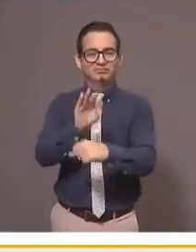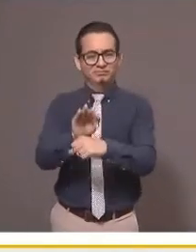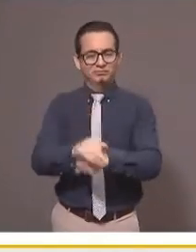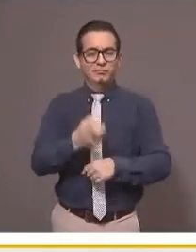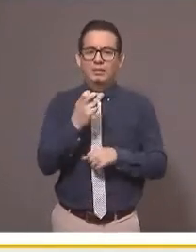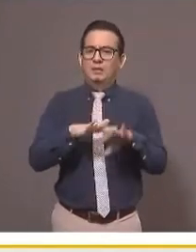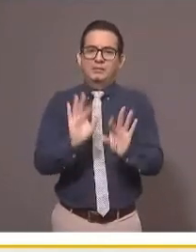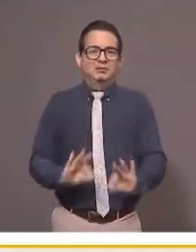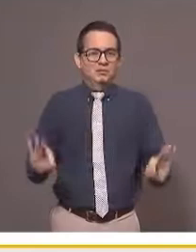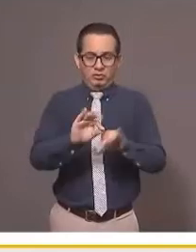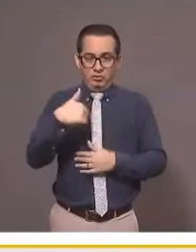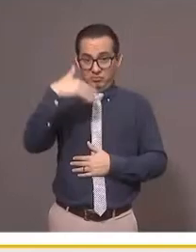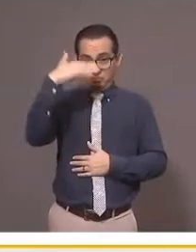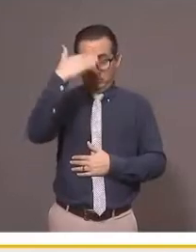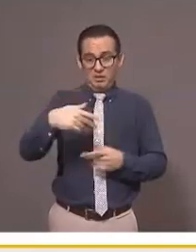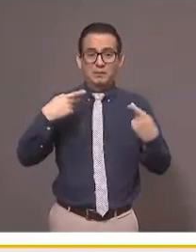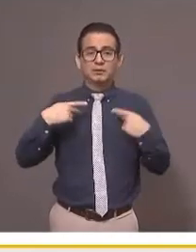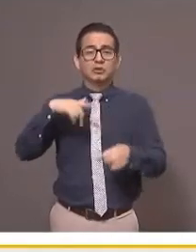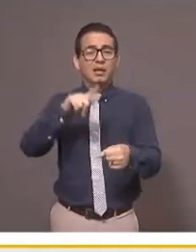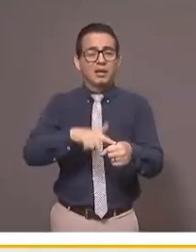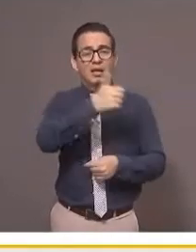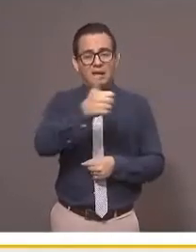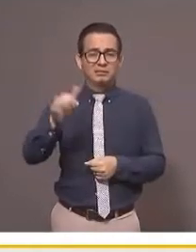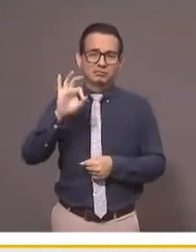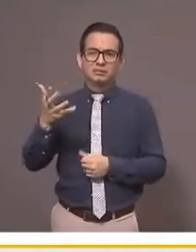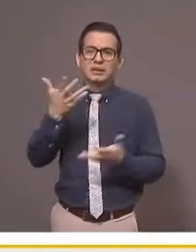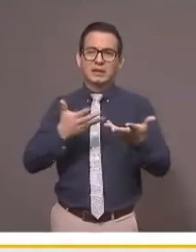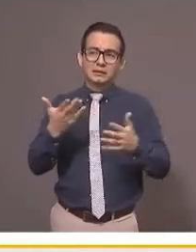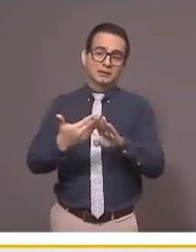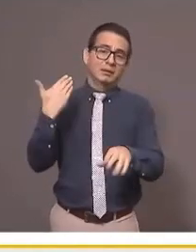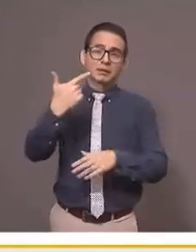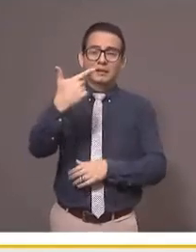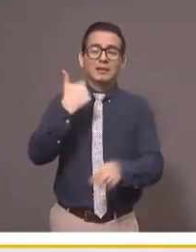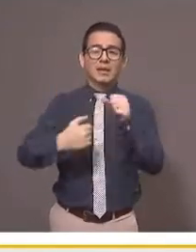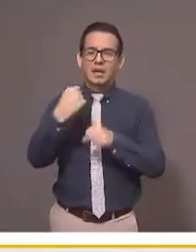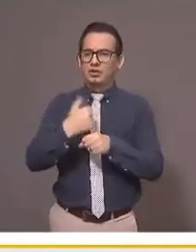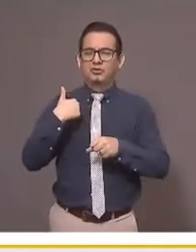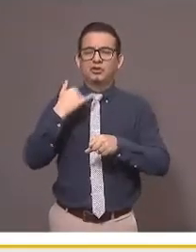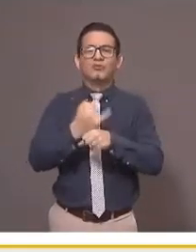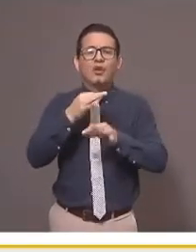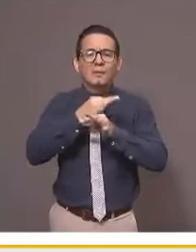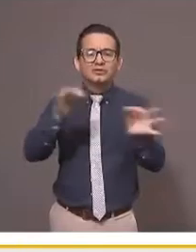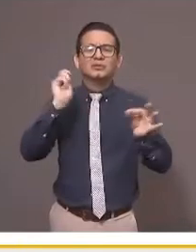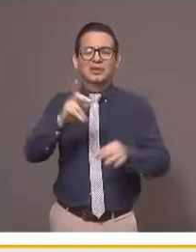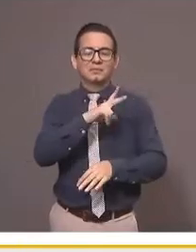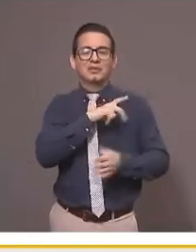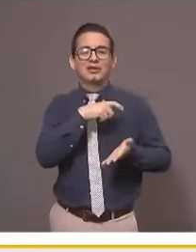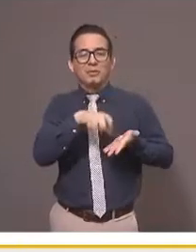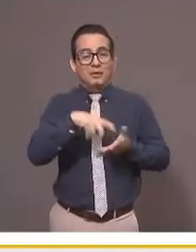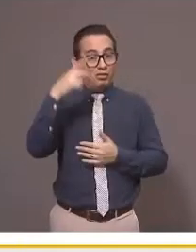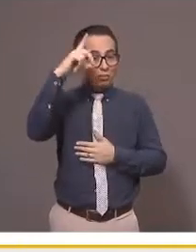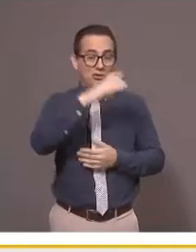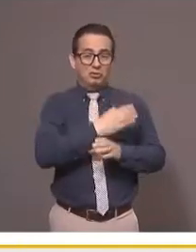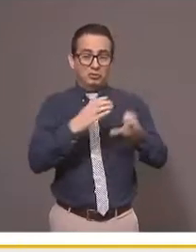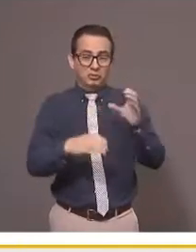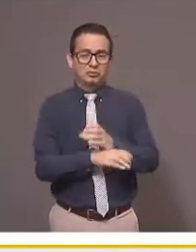transparencia personal. Desde hace siete años tengo publicado mi 3 de 3, actualizado cada año,